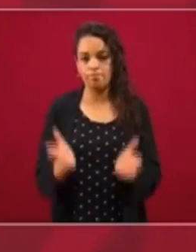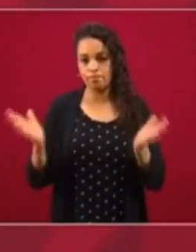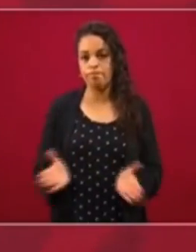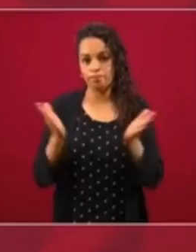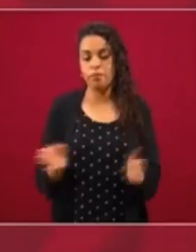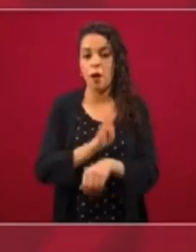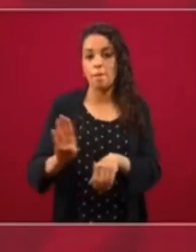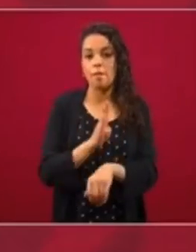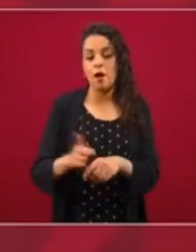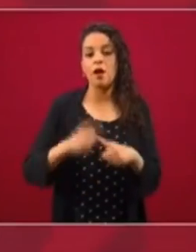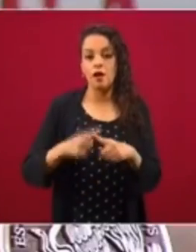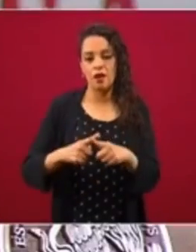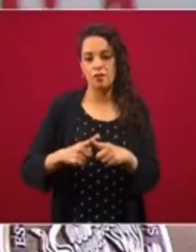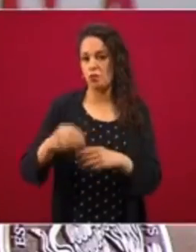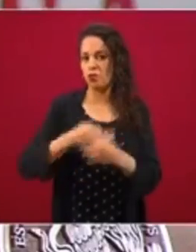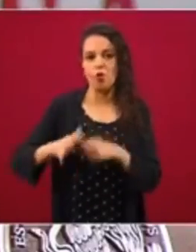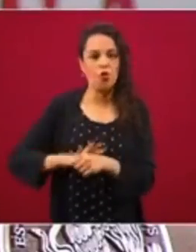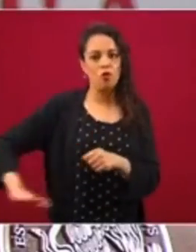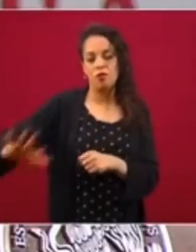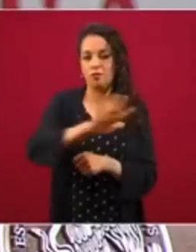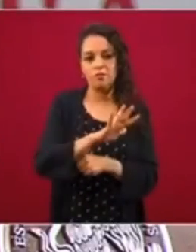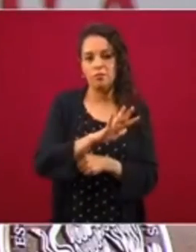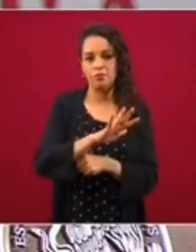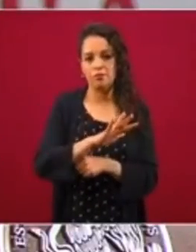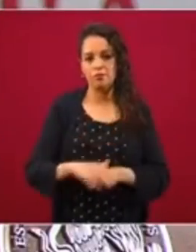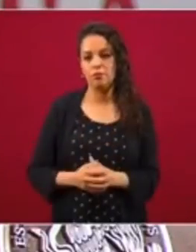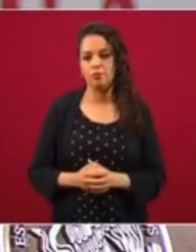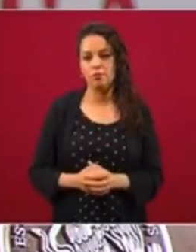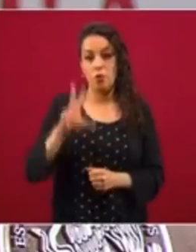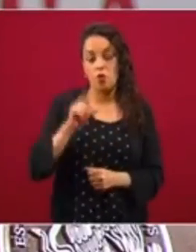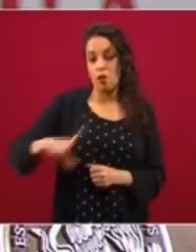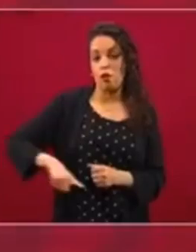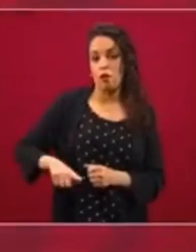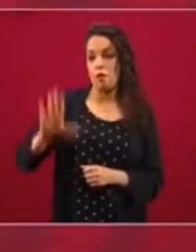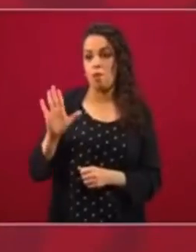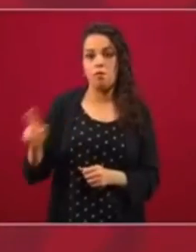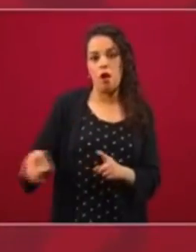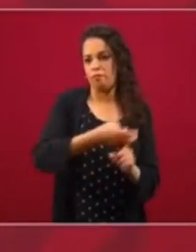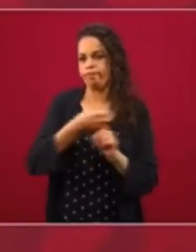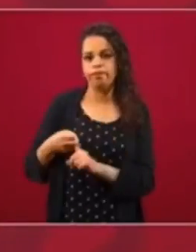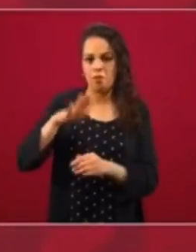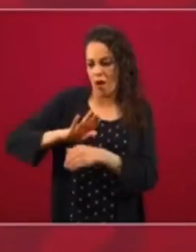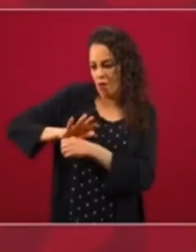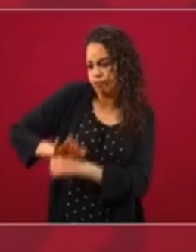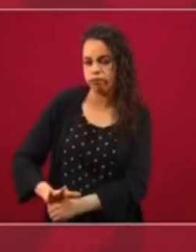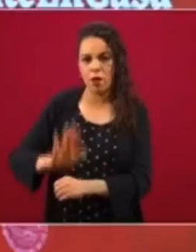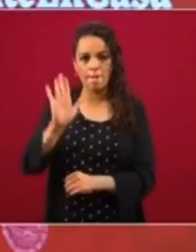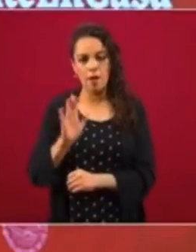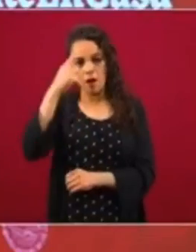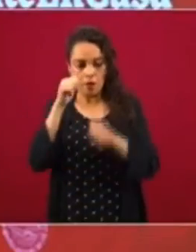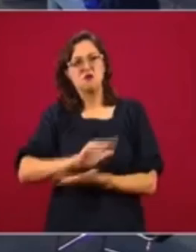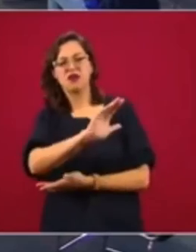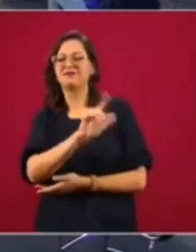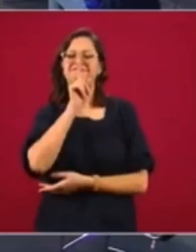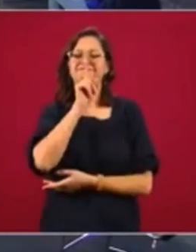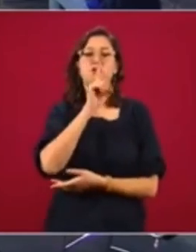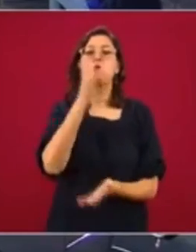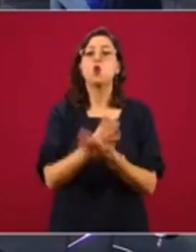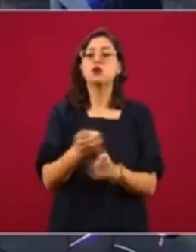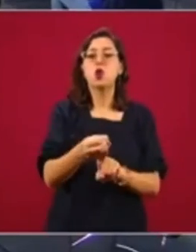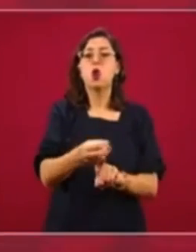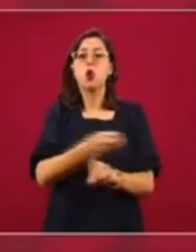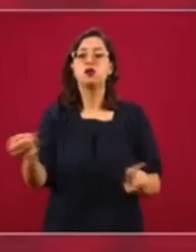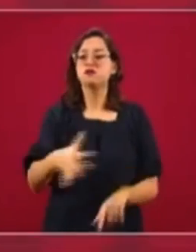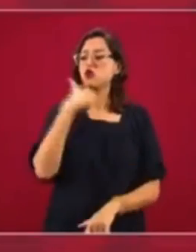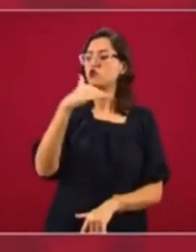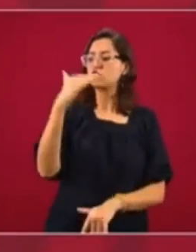de todos. No. Un Estado secuestrado, subordinado, convertido en un comité a servicio de una minoría. No es el compromiso de